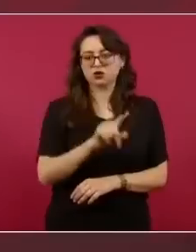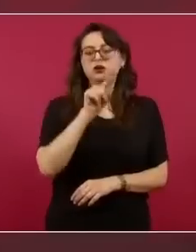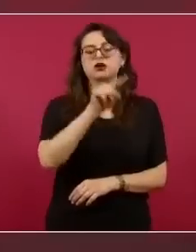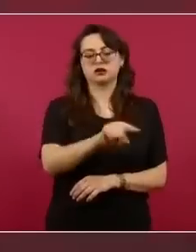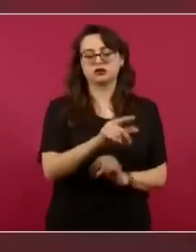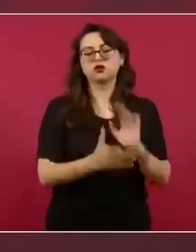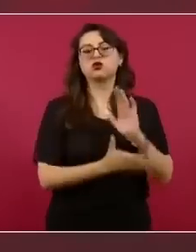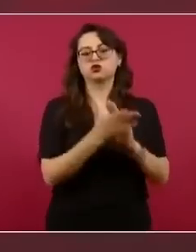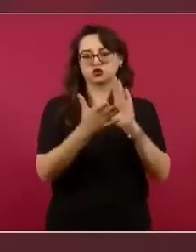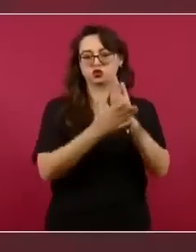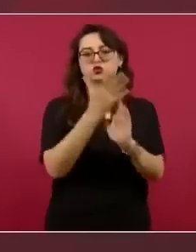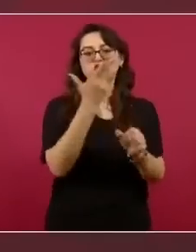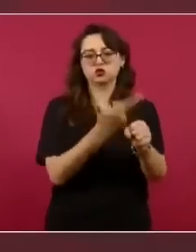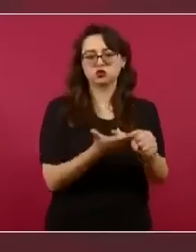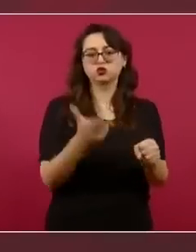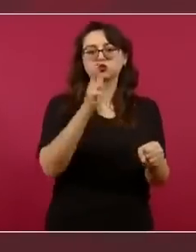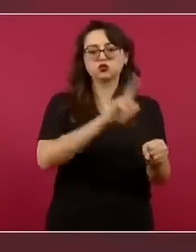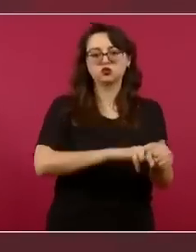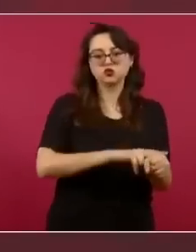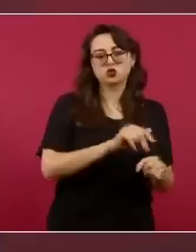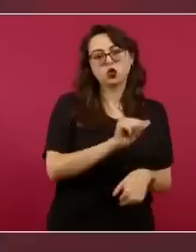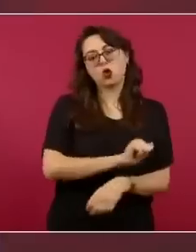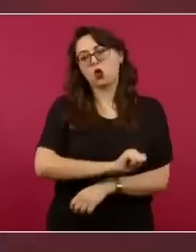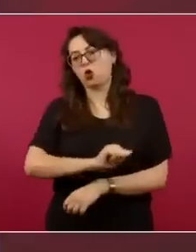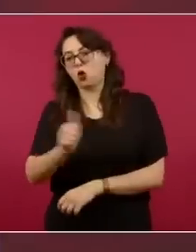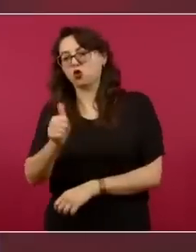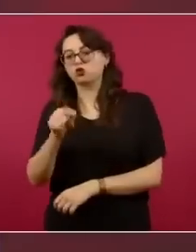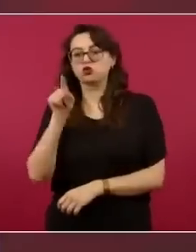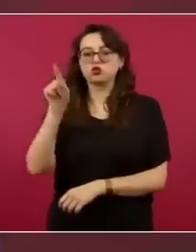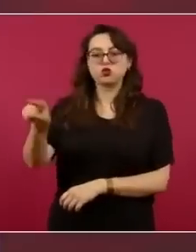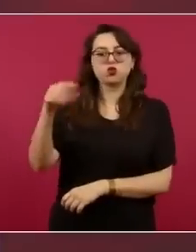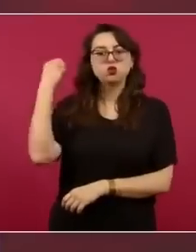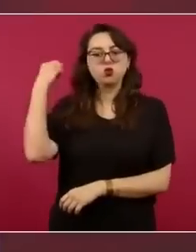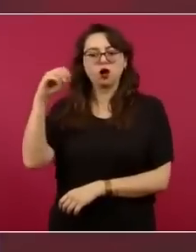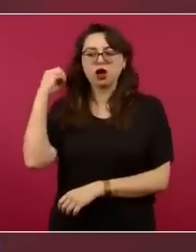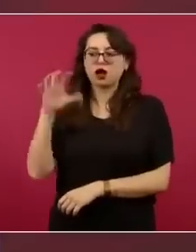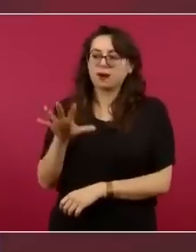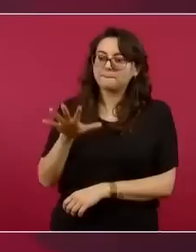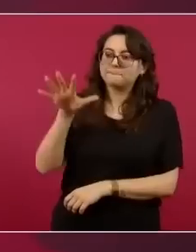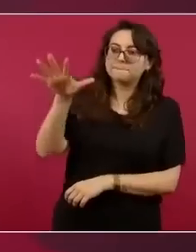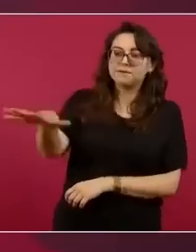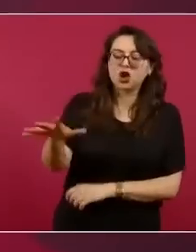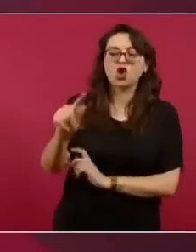y otro en Tuxtepec, Oaxaca.